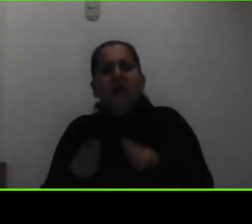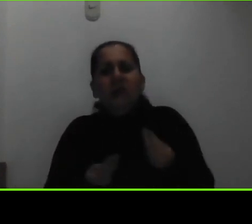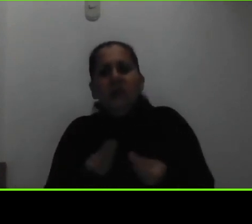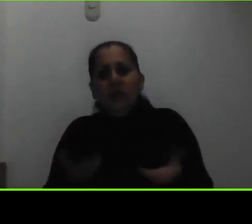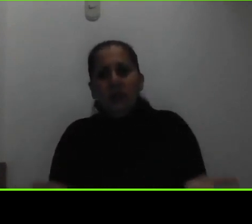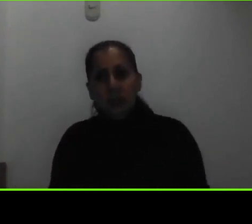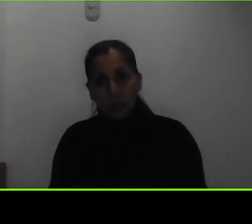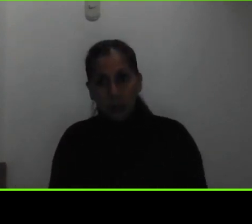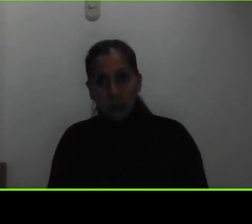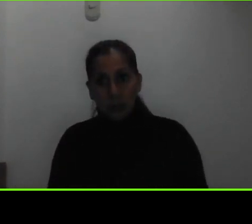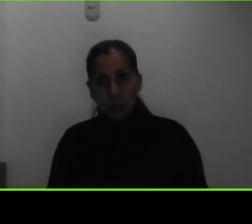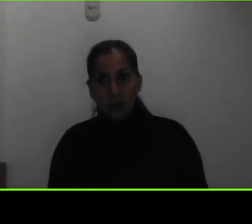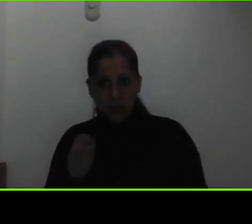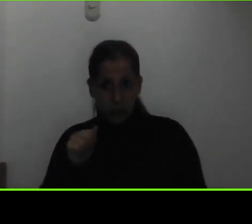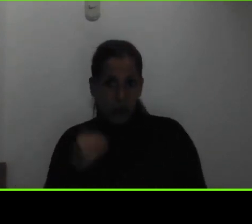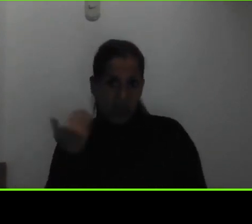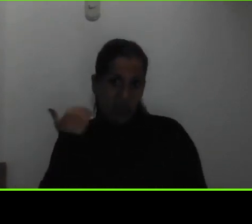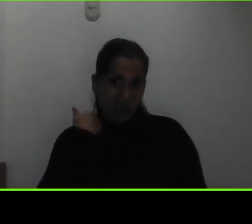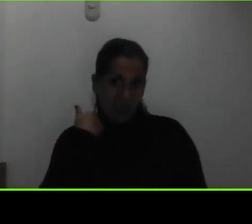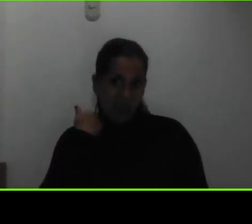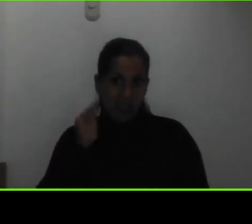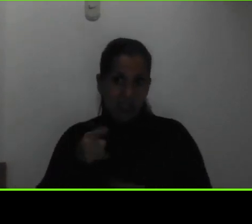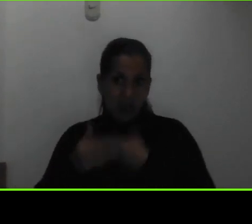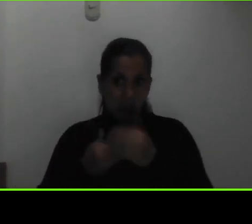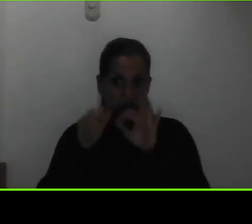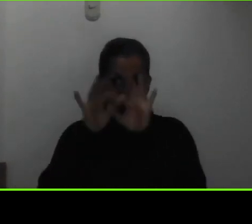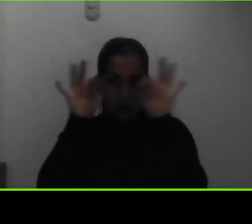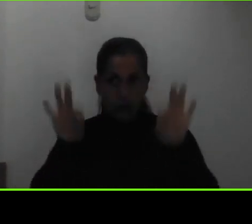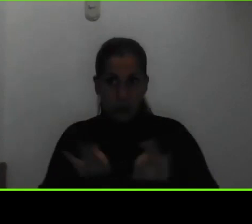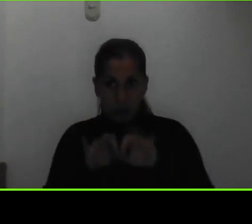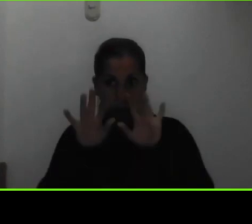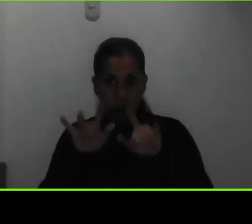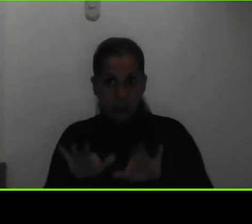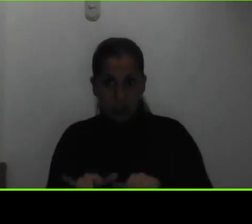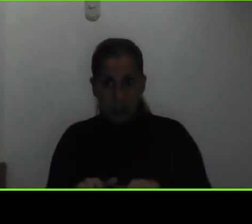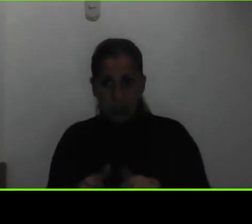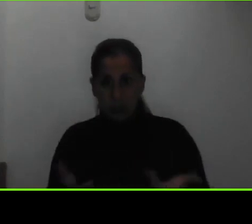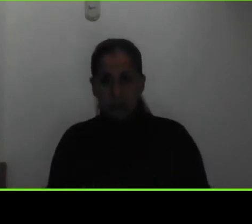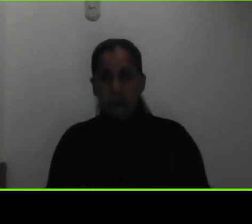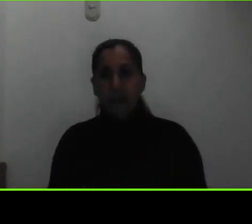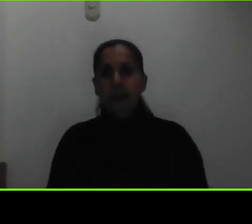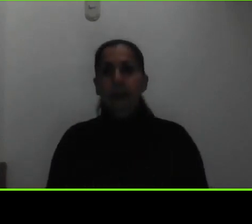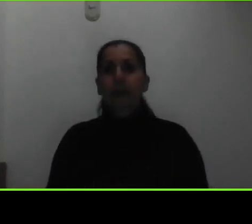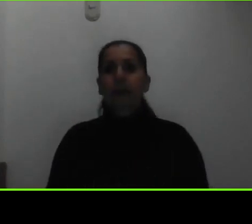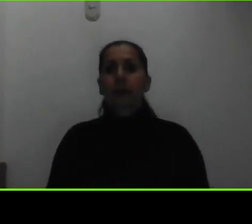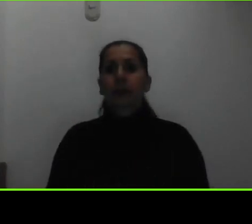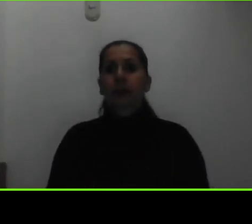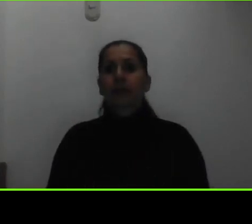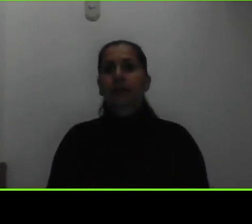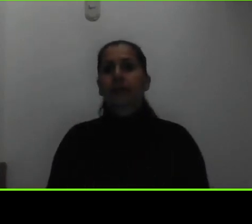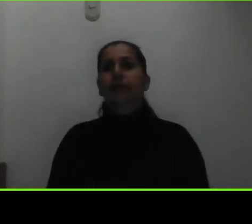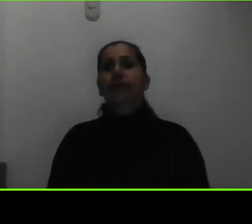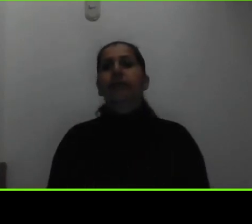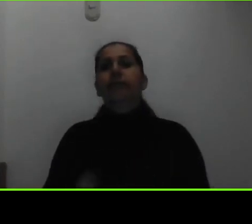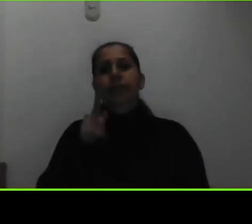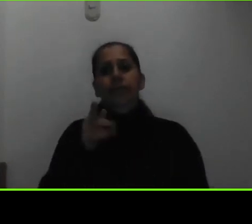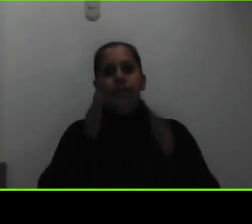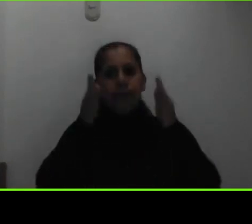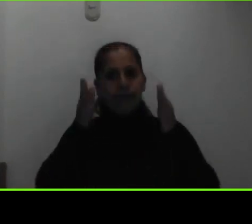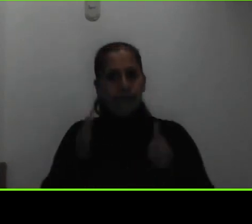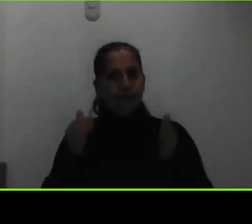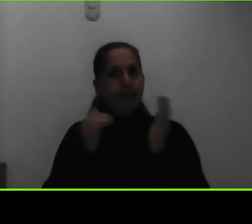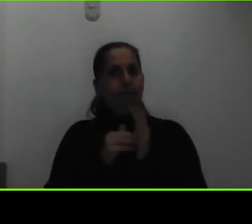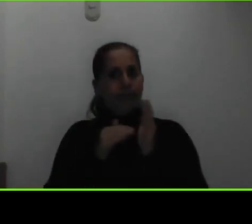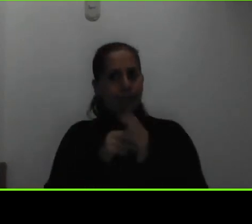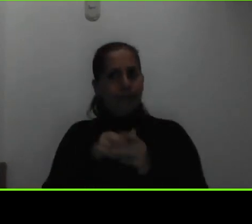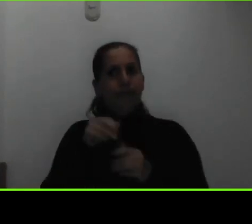si esto afecta en el proceso de llenado de los documentos vamos a hacer aquí un corte nuevamente para